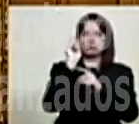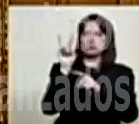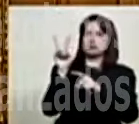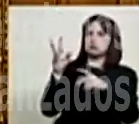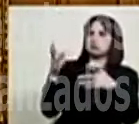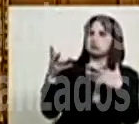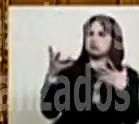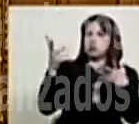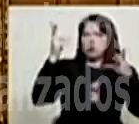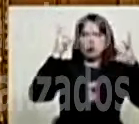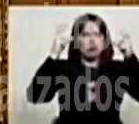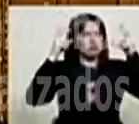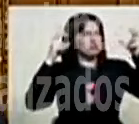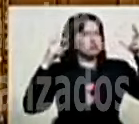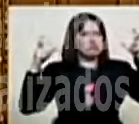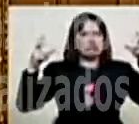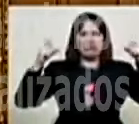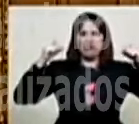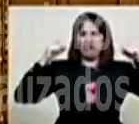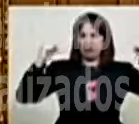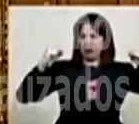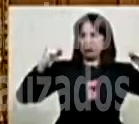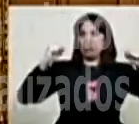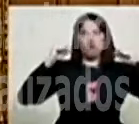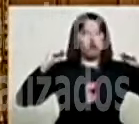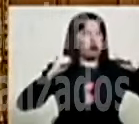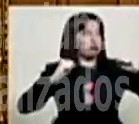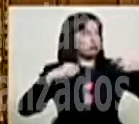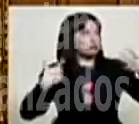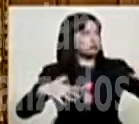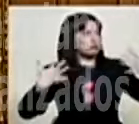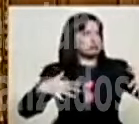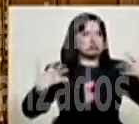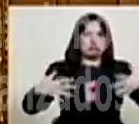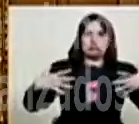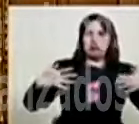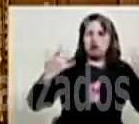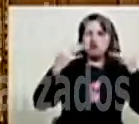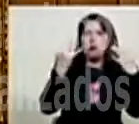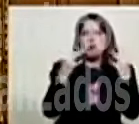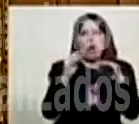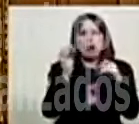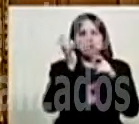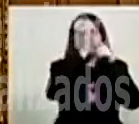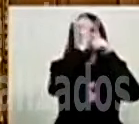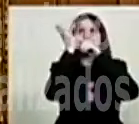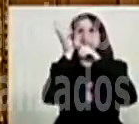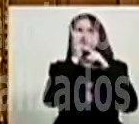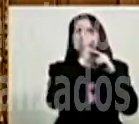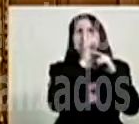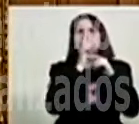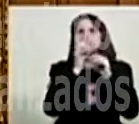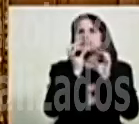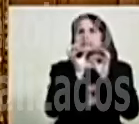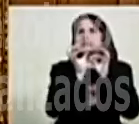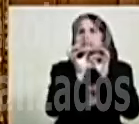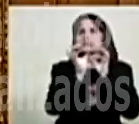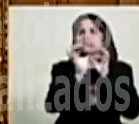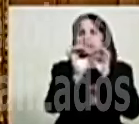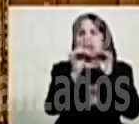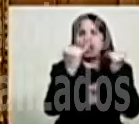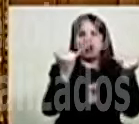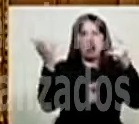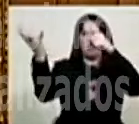De un sonido más fuerte, más intenso, más extraño que los que normalmente uno ha visto en los actos políticos.